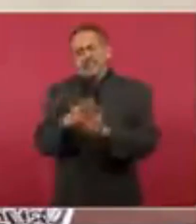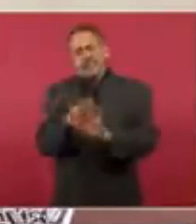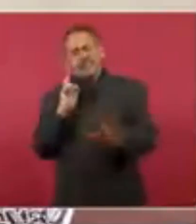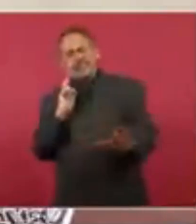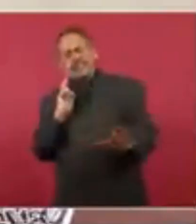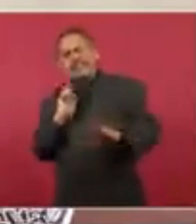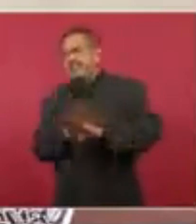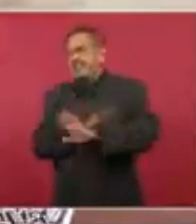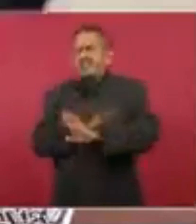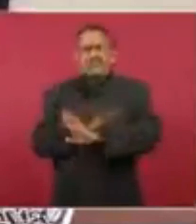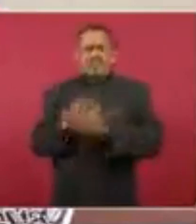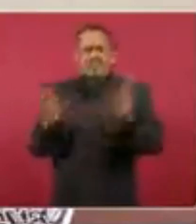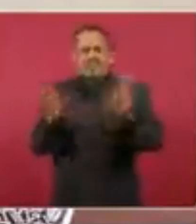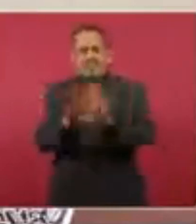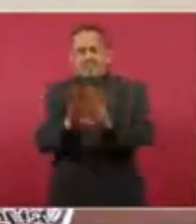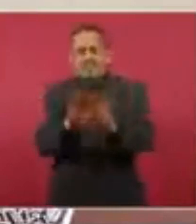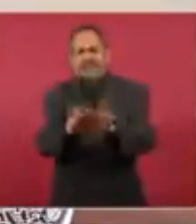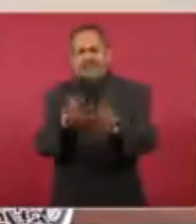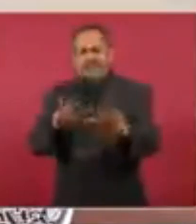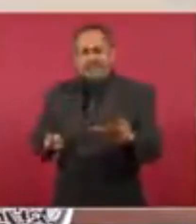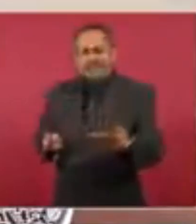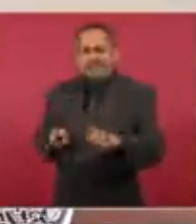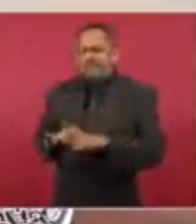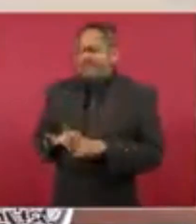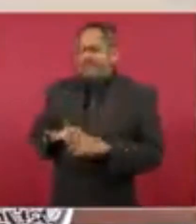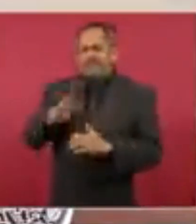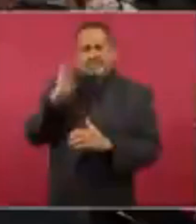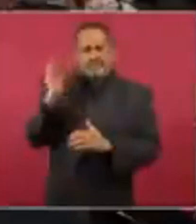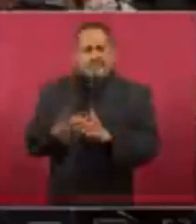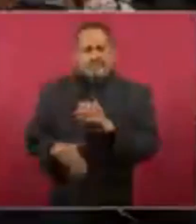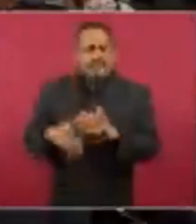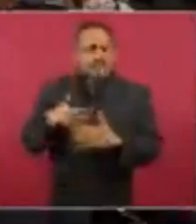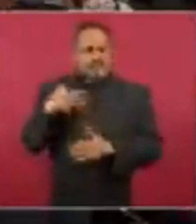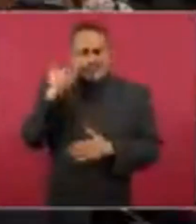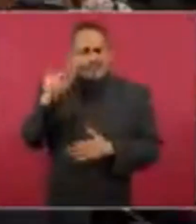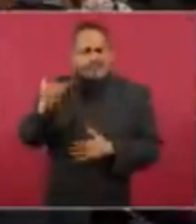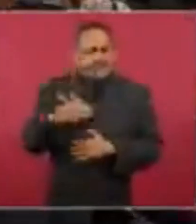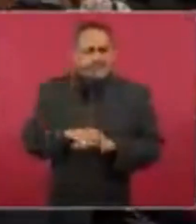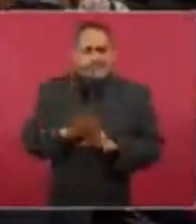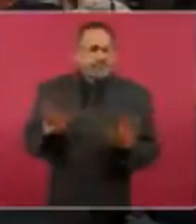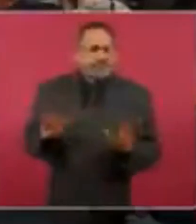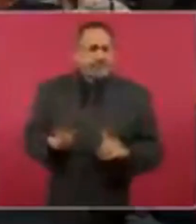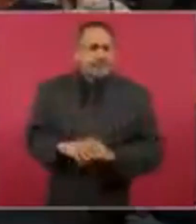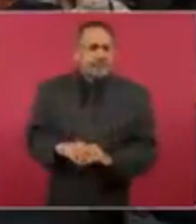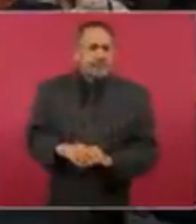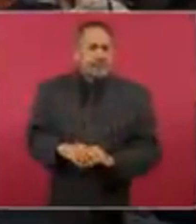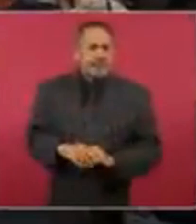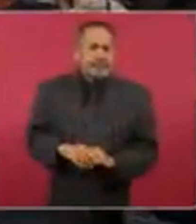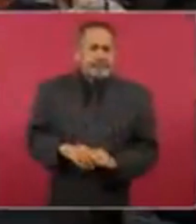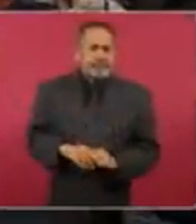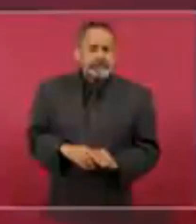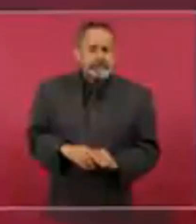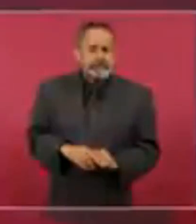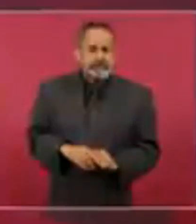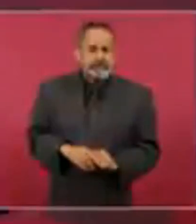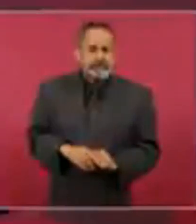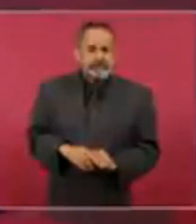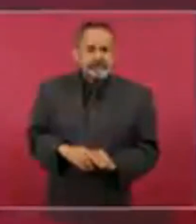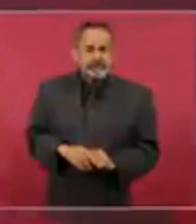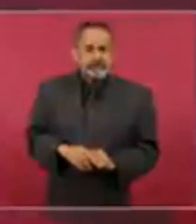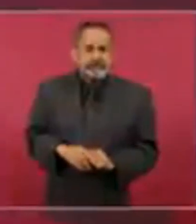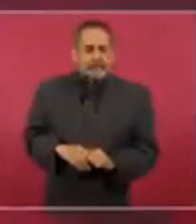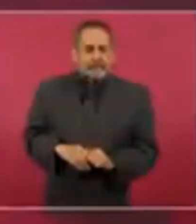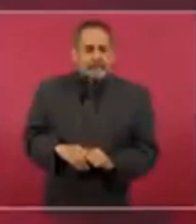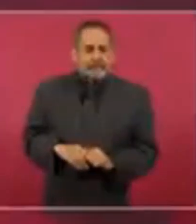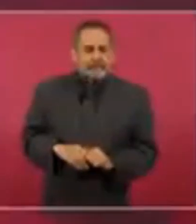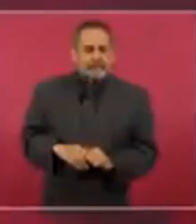completo, ya cierro mi ciclo y no